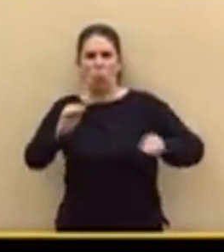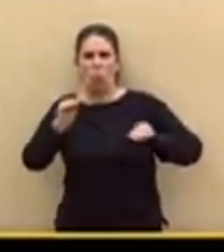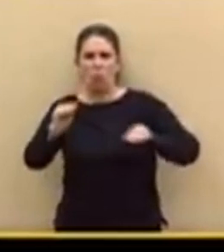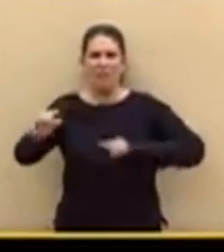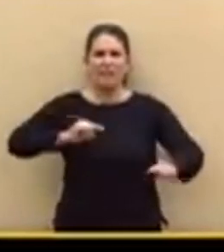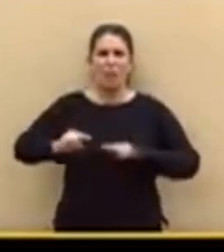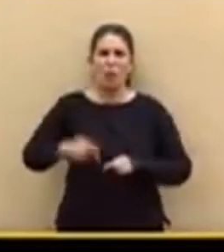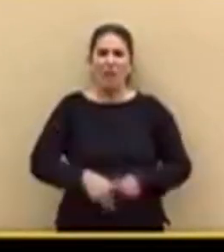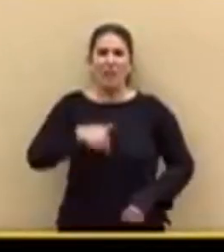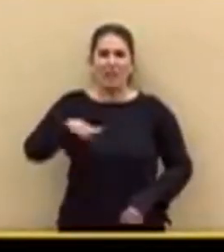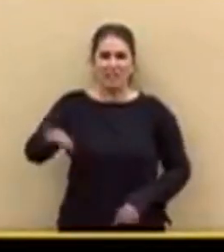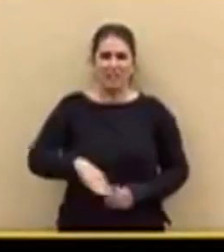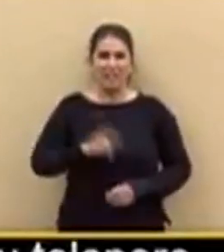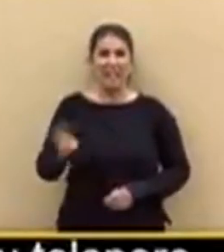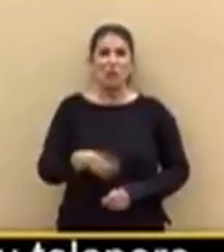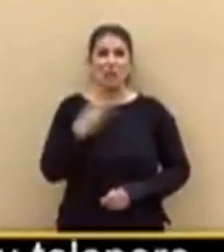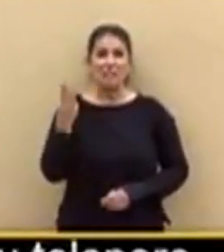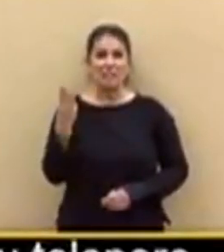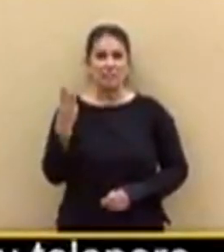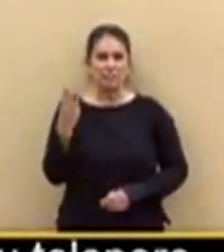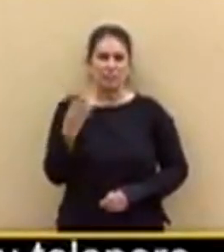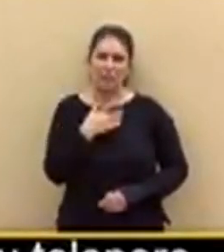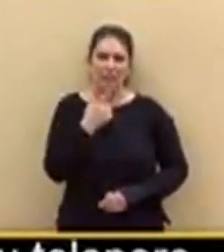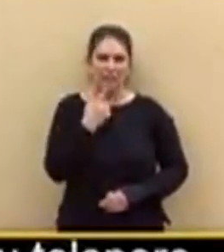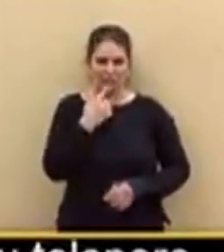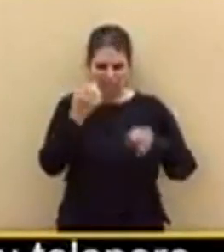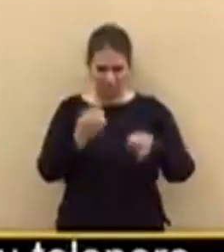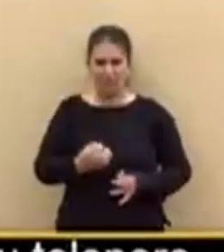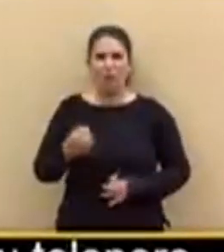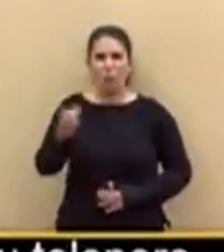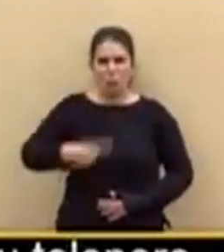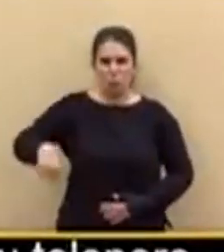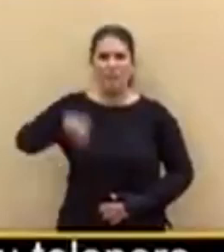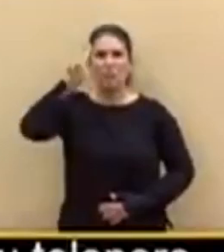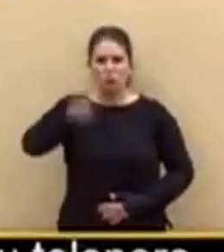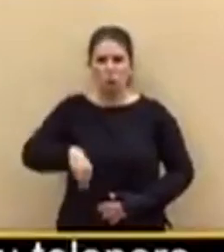Por tanto, llamemos a las cosas por su nombre, son ustedes un partido fascista.